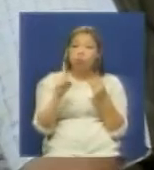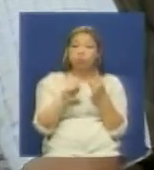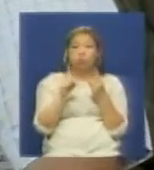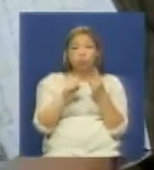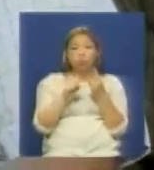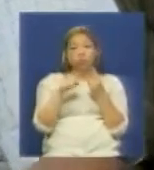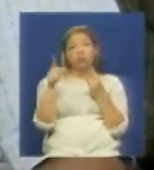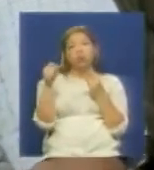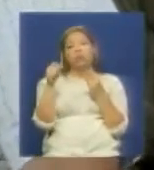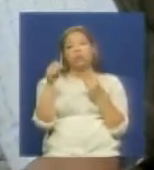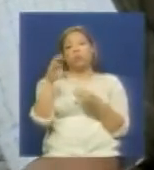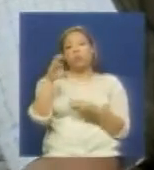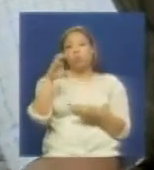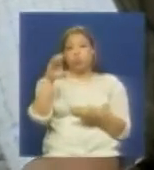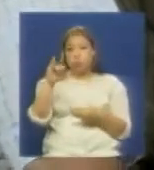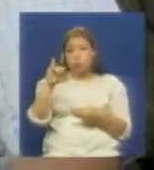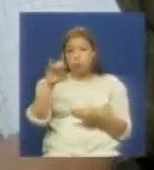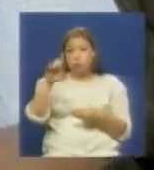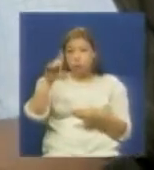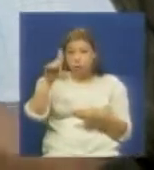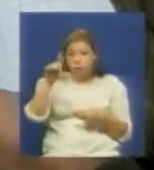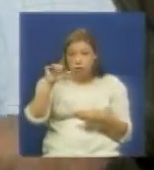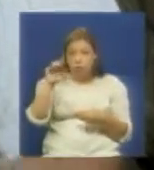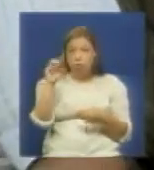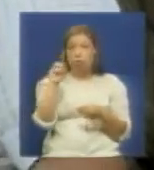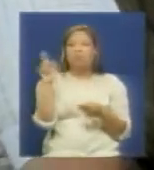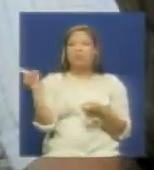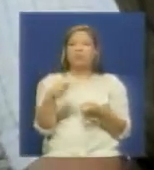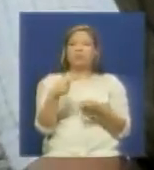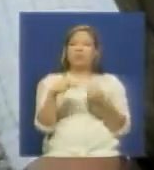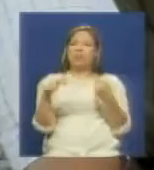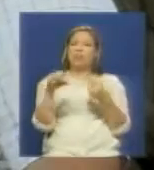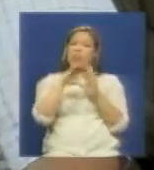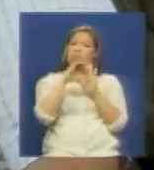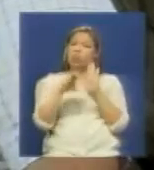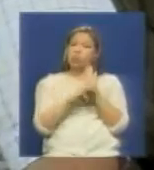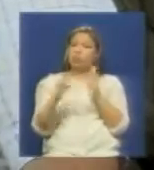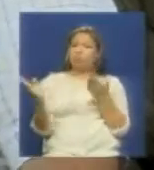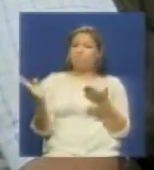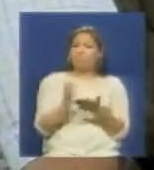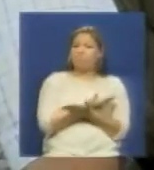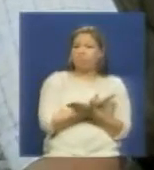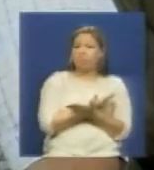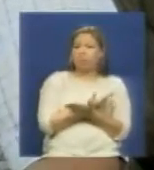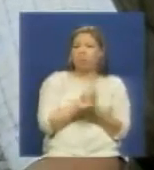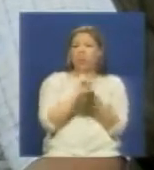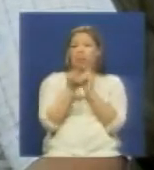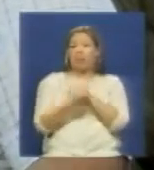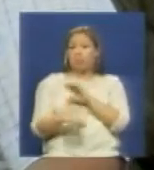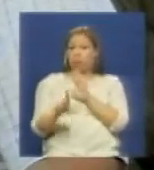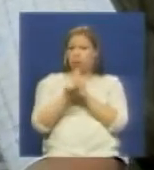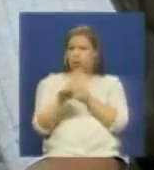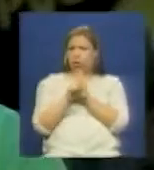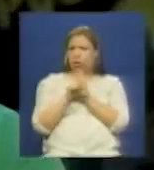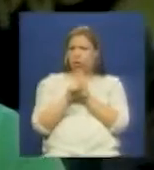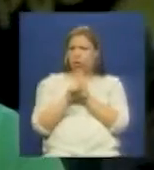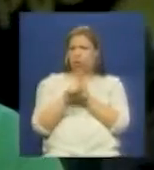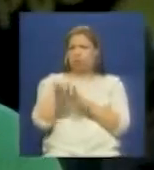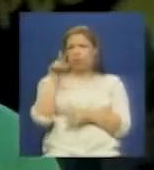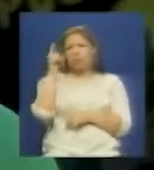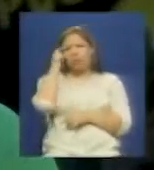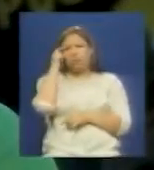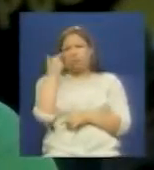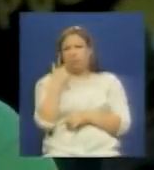sociales y por supuesto por la revolución en general pero sobre todo en cambiar las leyes y para cambiar las leyes por